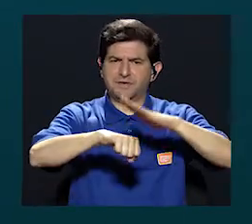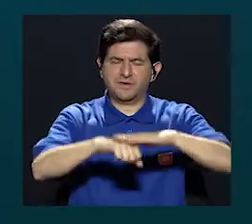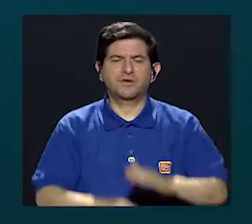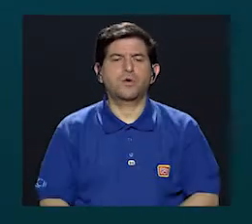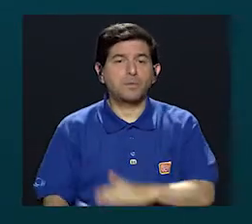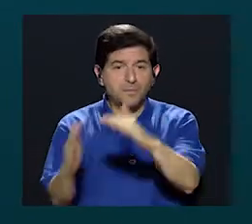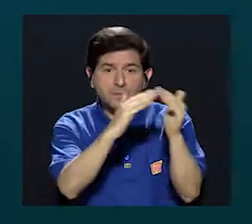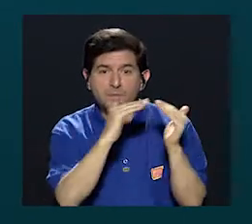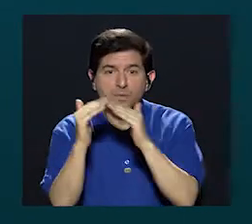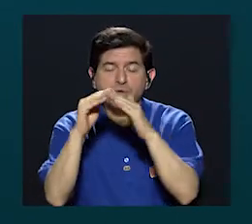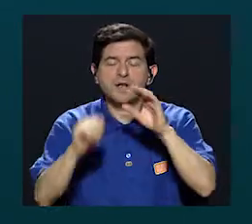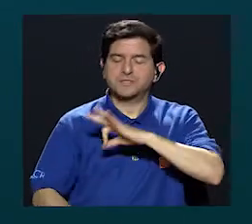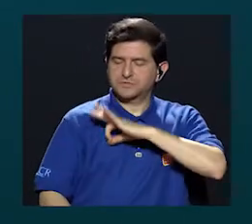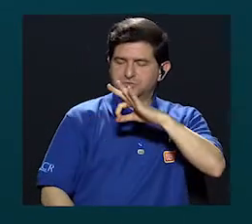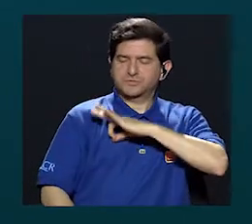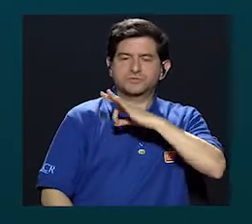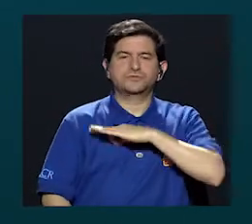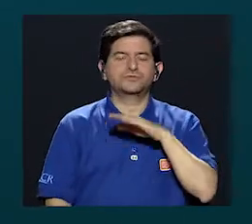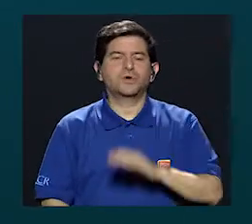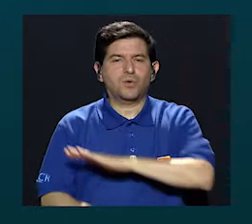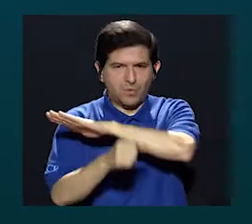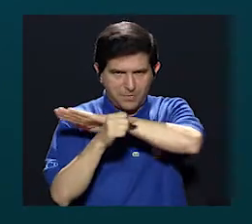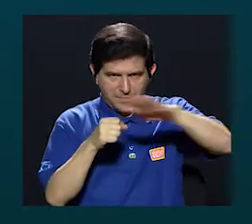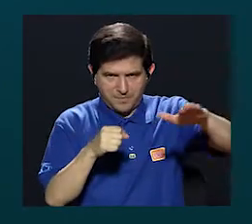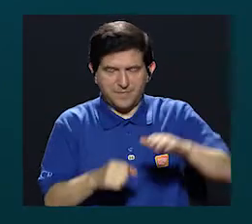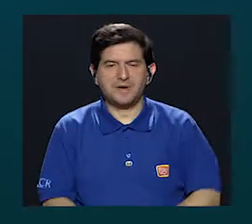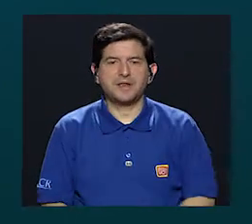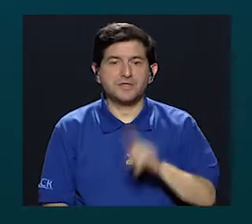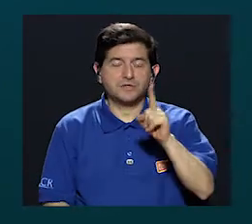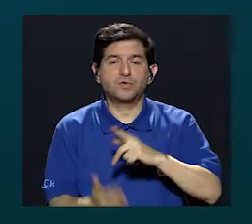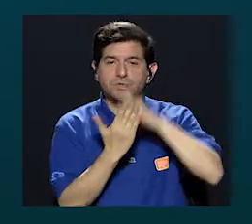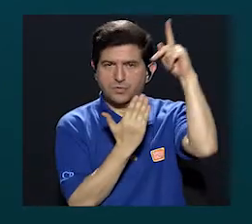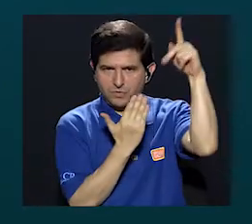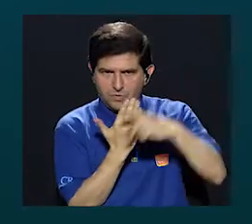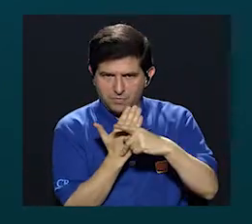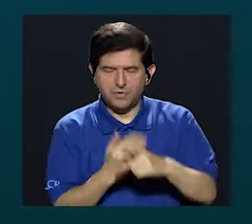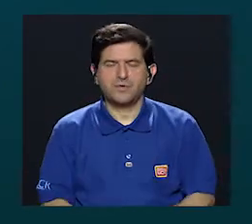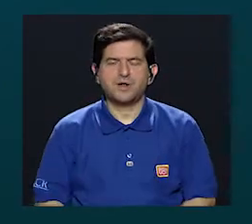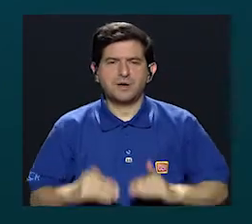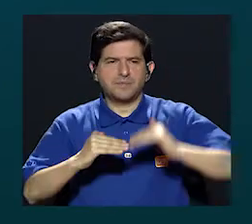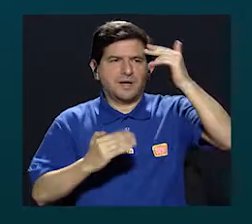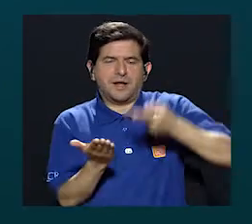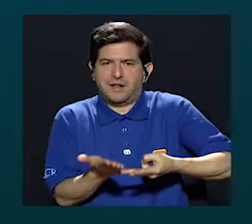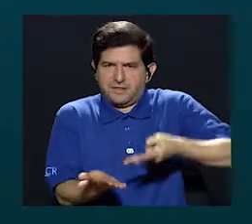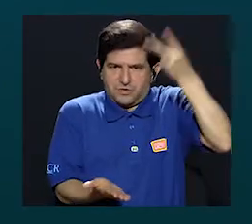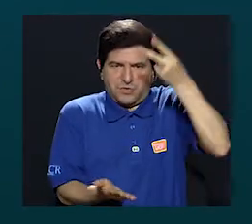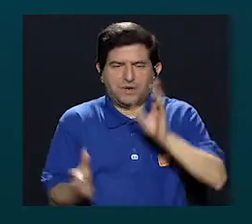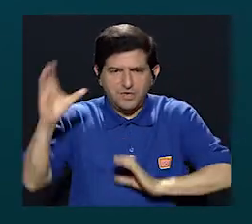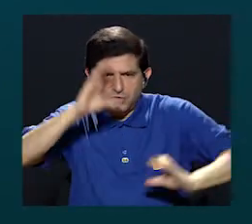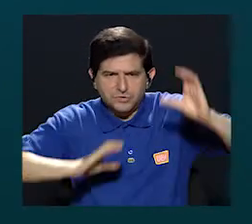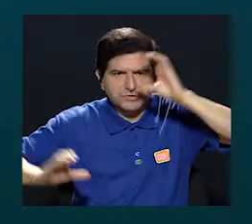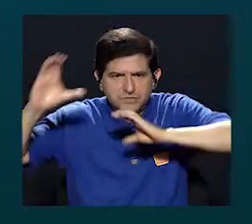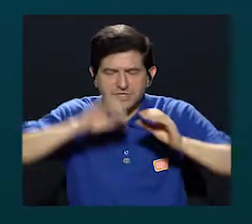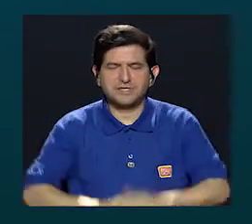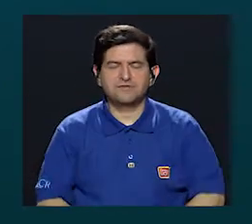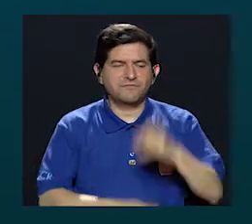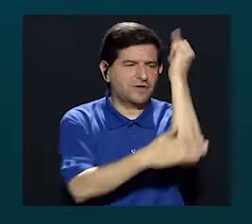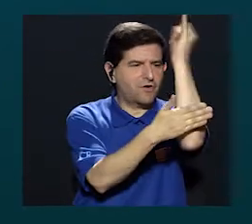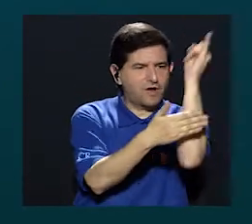lograr que la población se beneficie en su totalidad de una programación con alto valor científico,